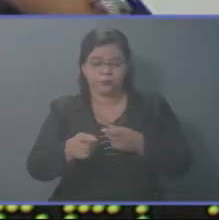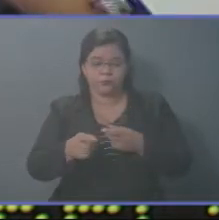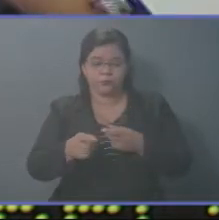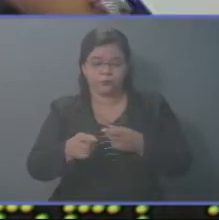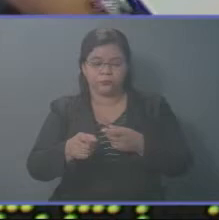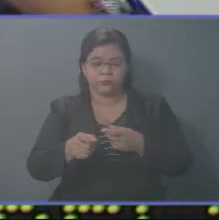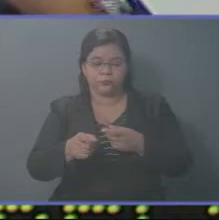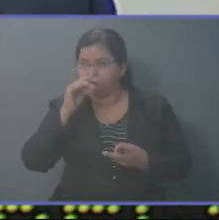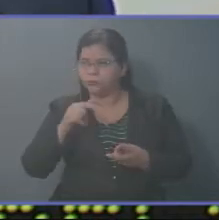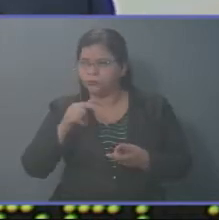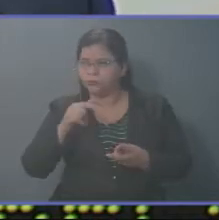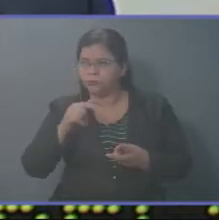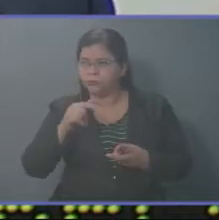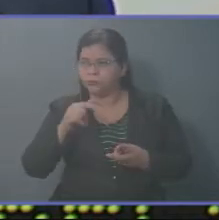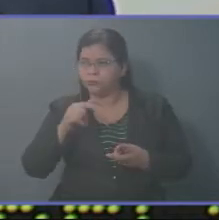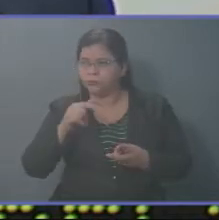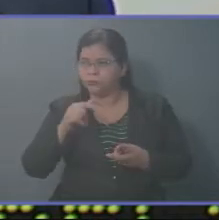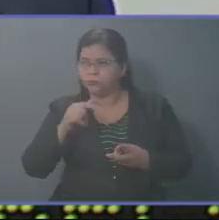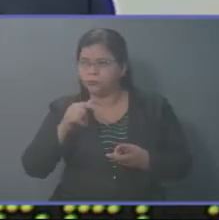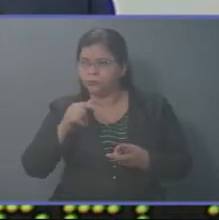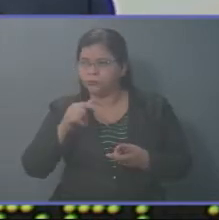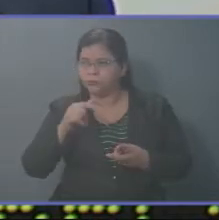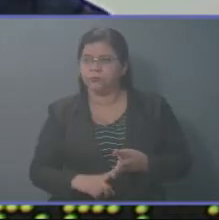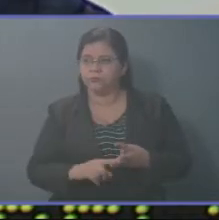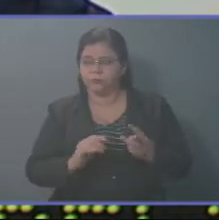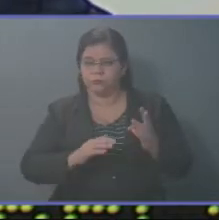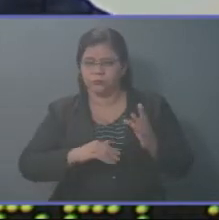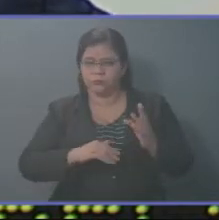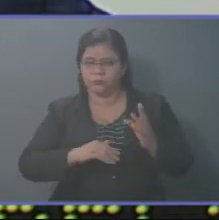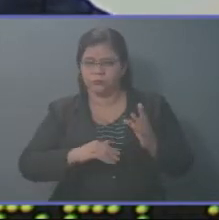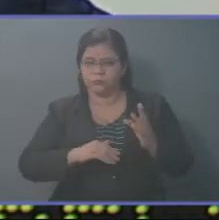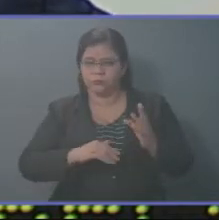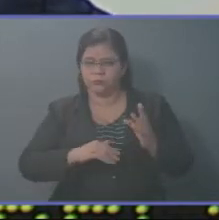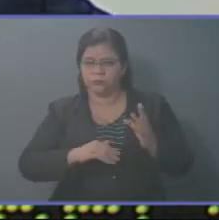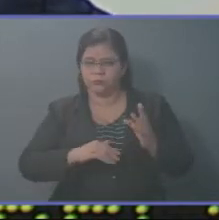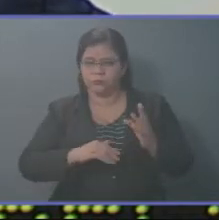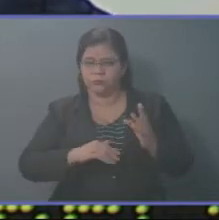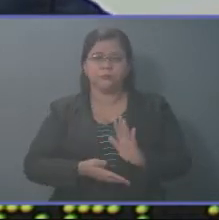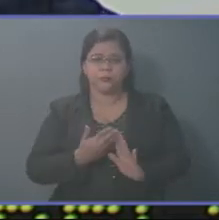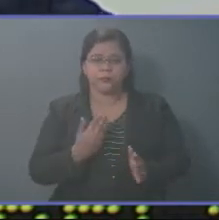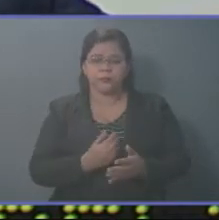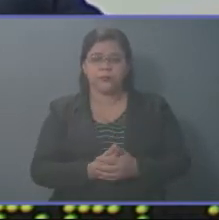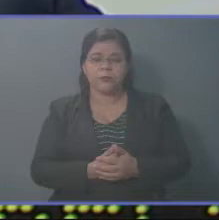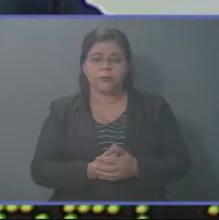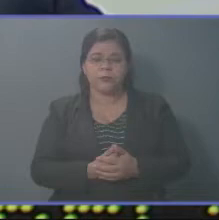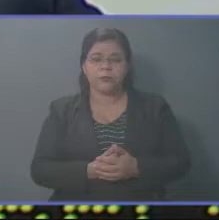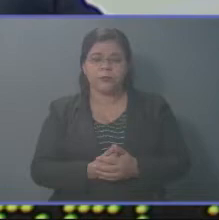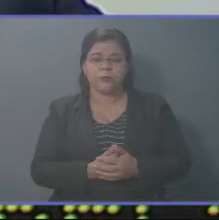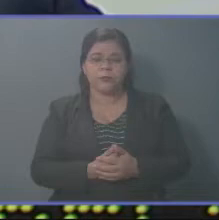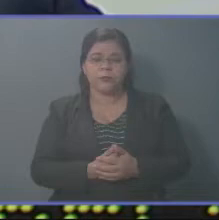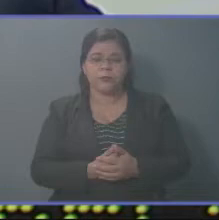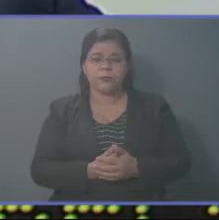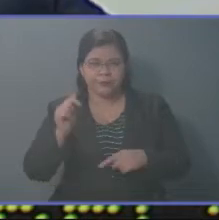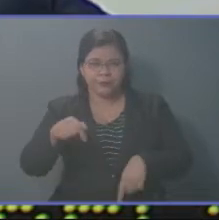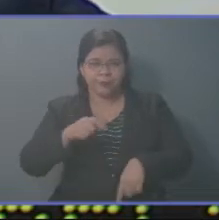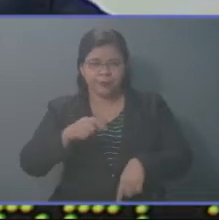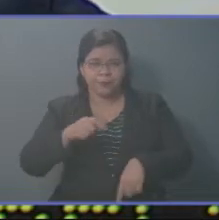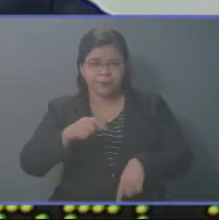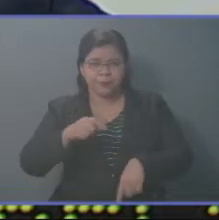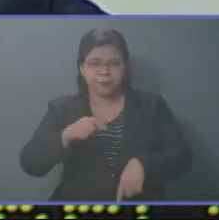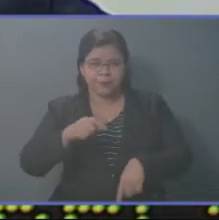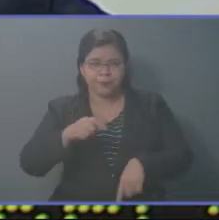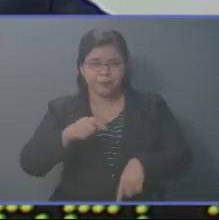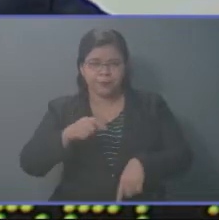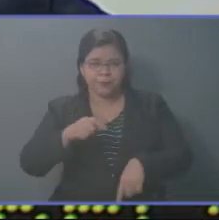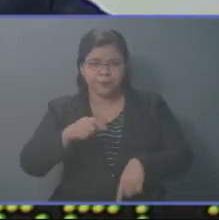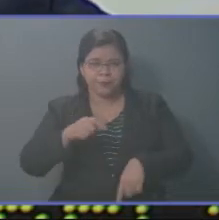marzo. Y esta estructura sigue siendo la médula espinal del país, sirviendo en estos momentos tan difíciles.